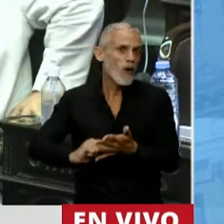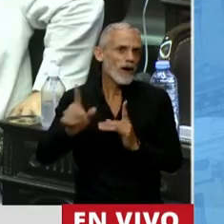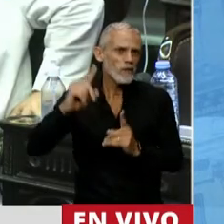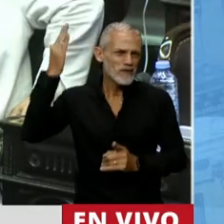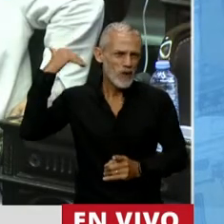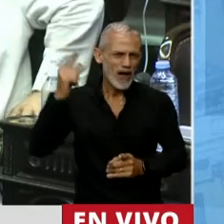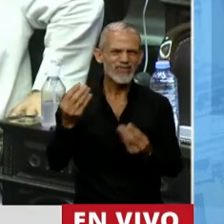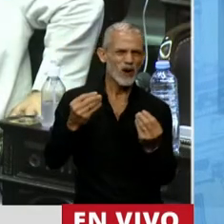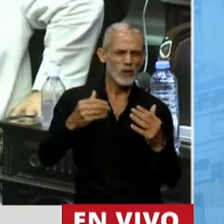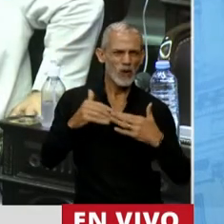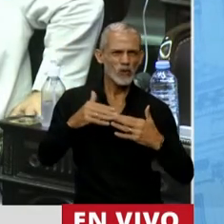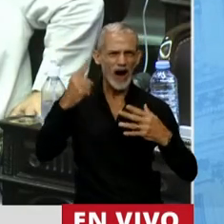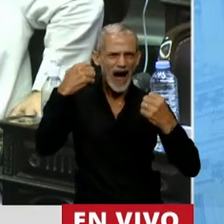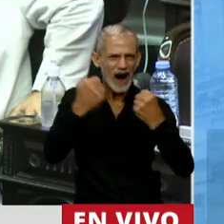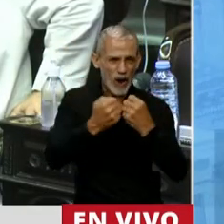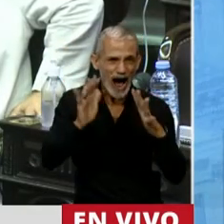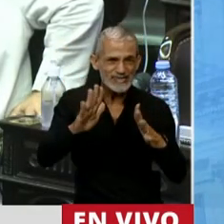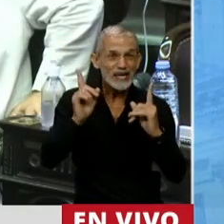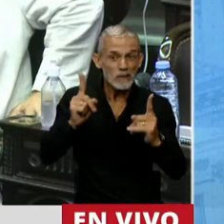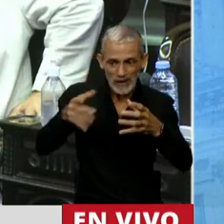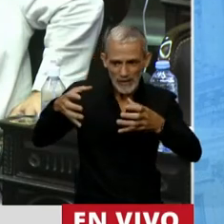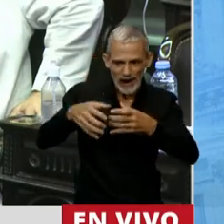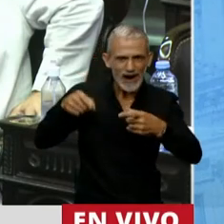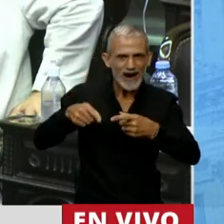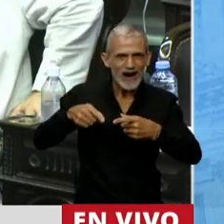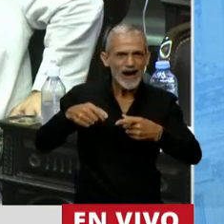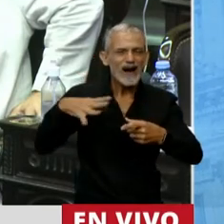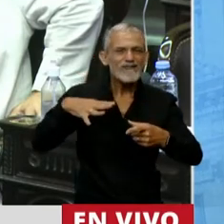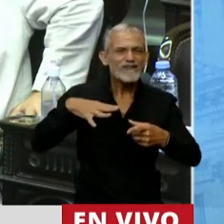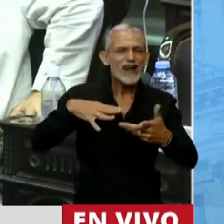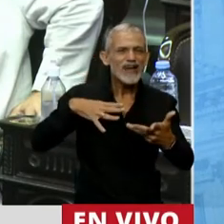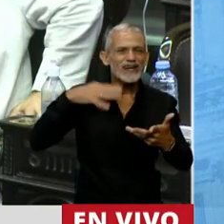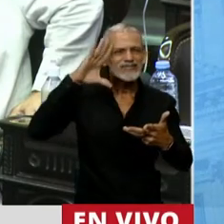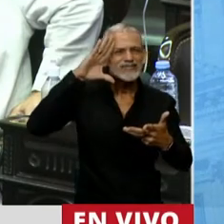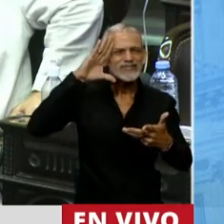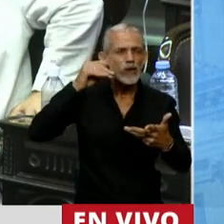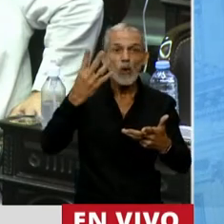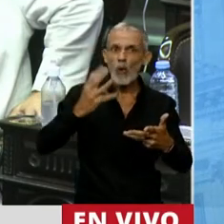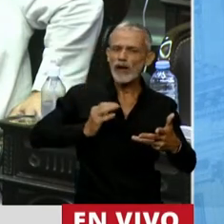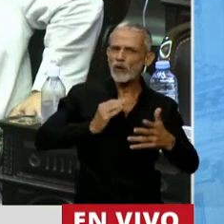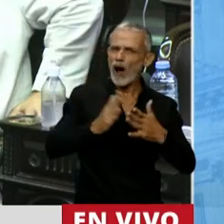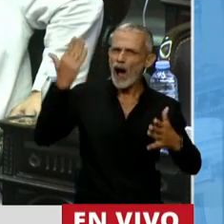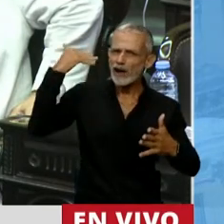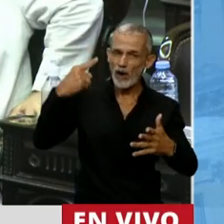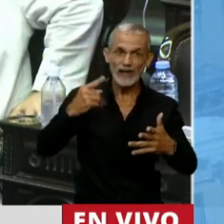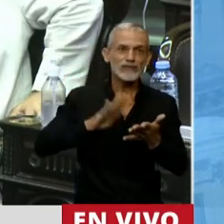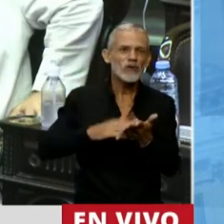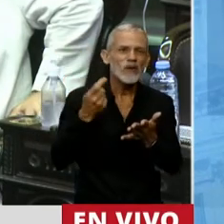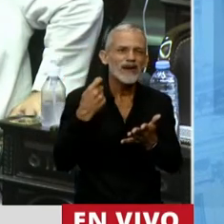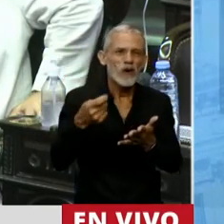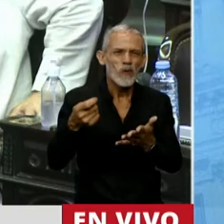mal puede construirse consensos cuando la misma parece desconocer su accionar durante cuatro años sobre el sistema